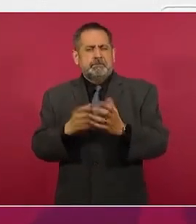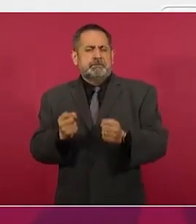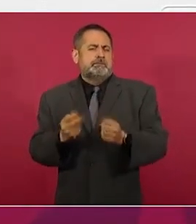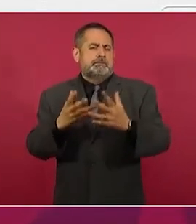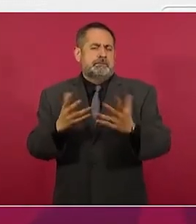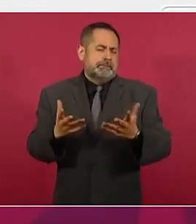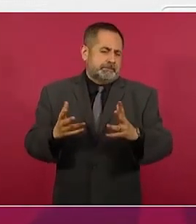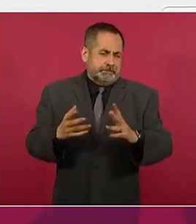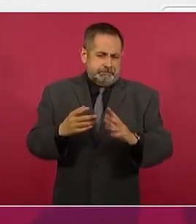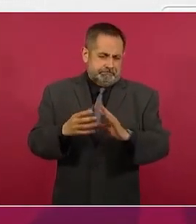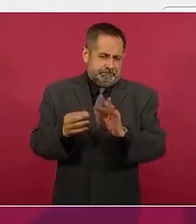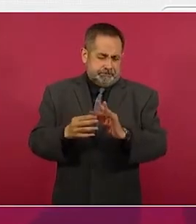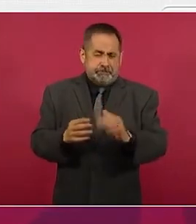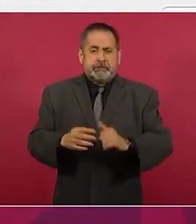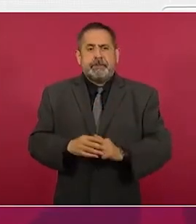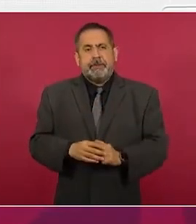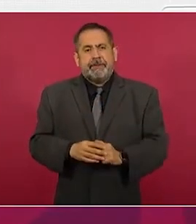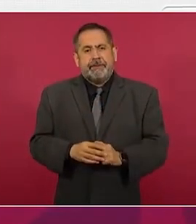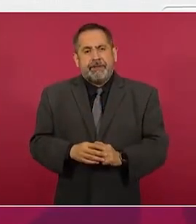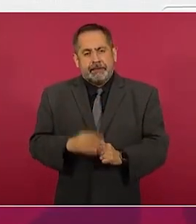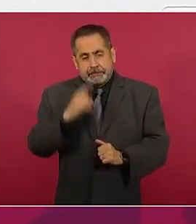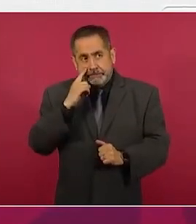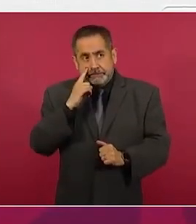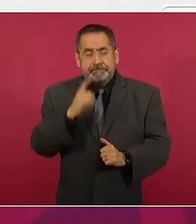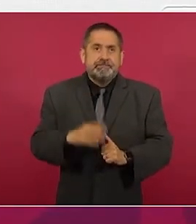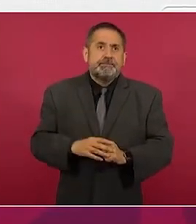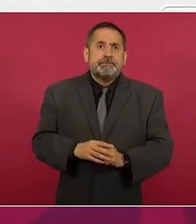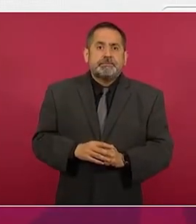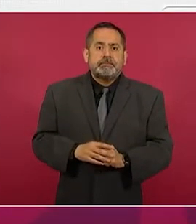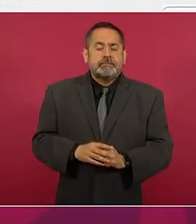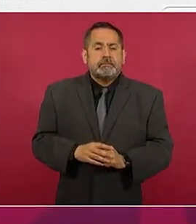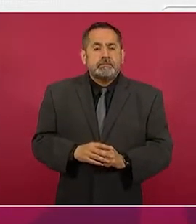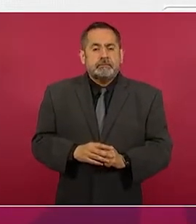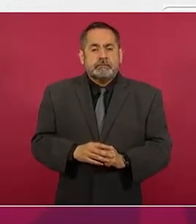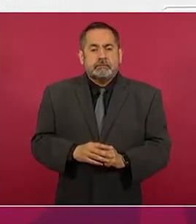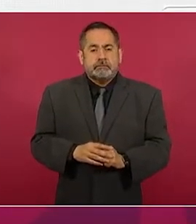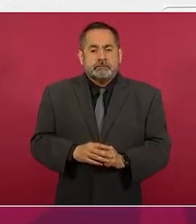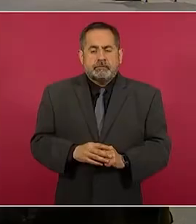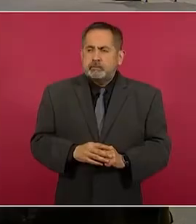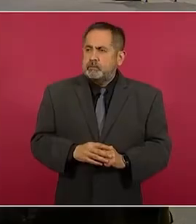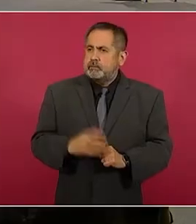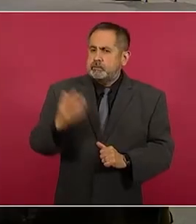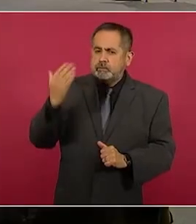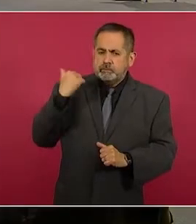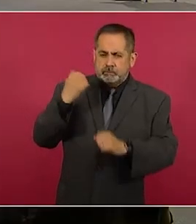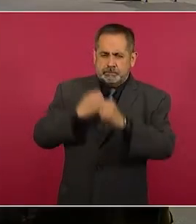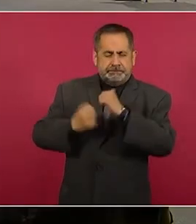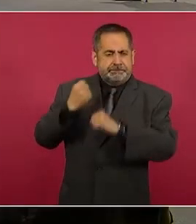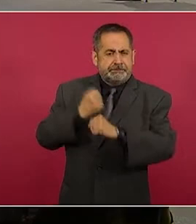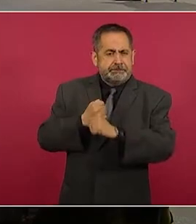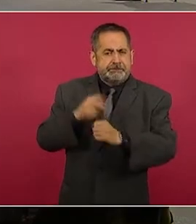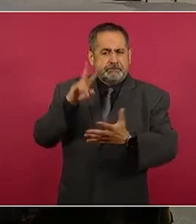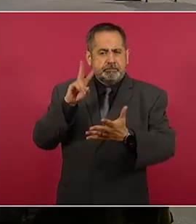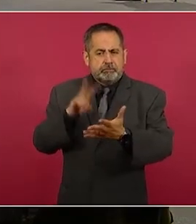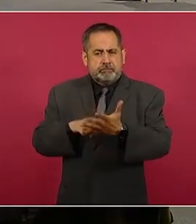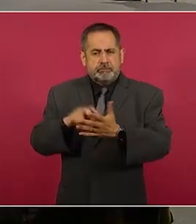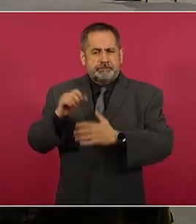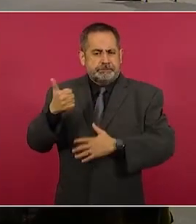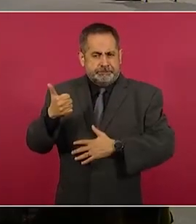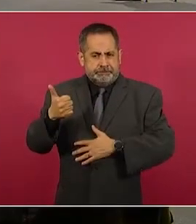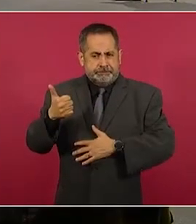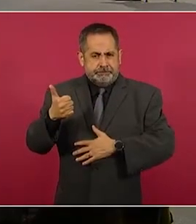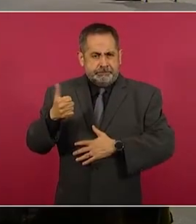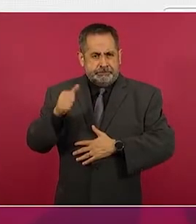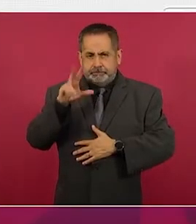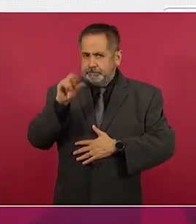Ya en el 2006, que no se